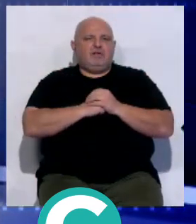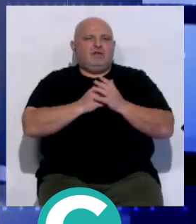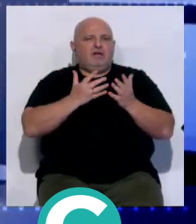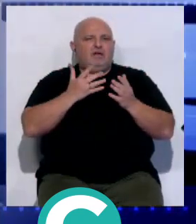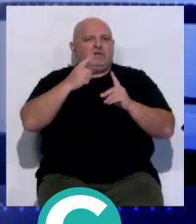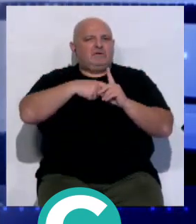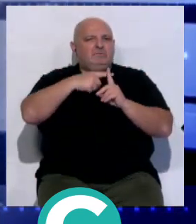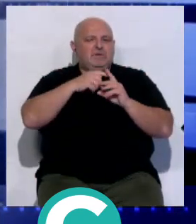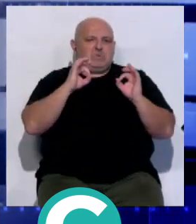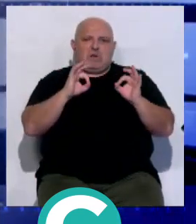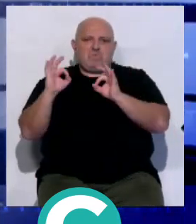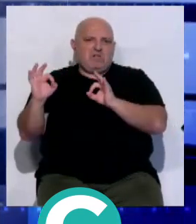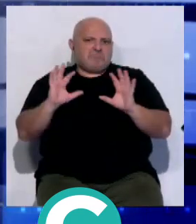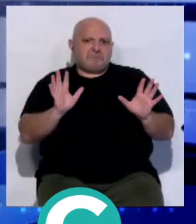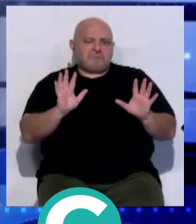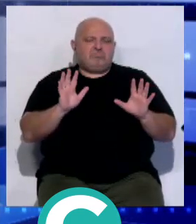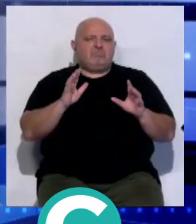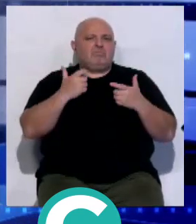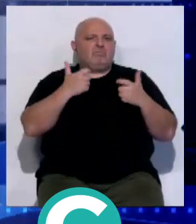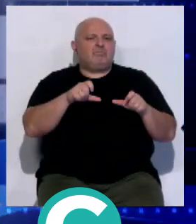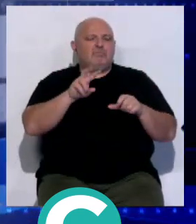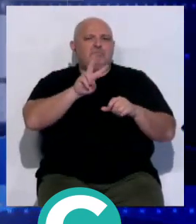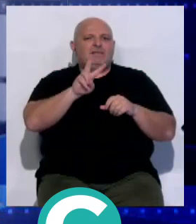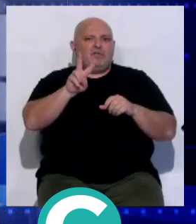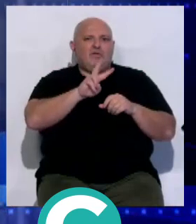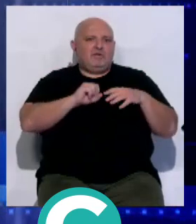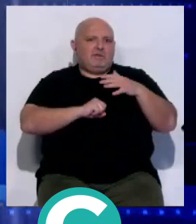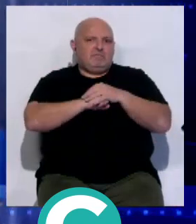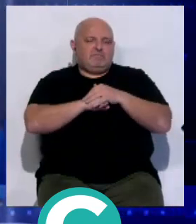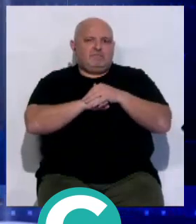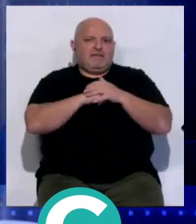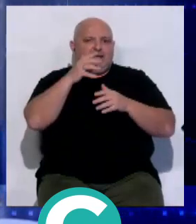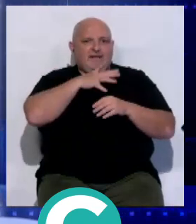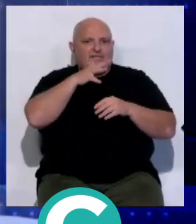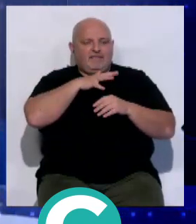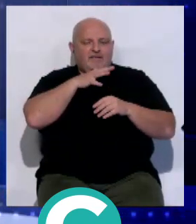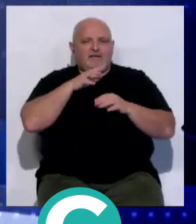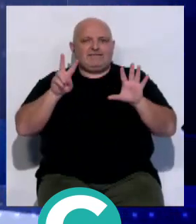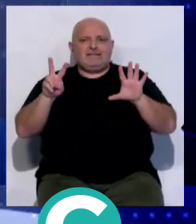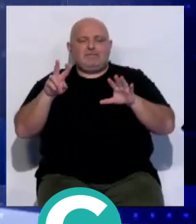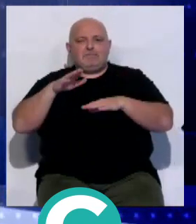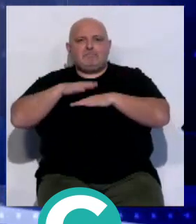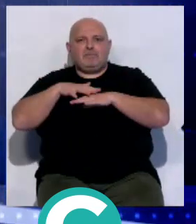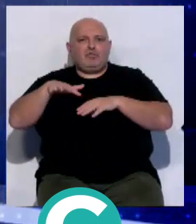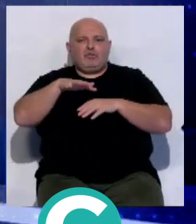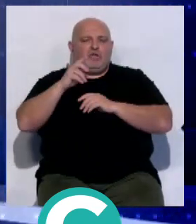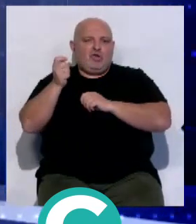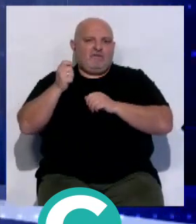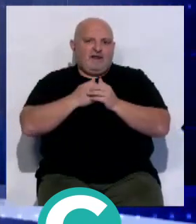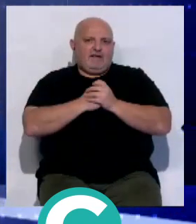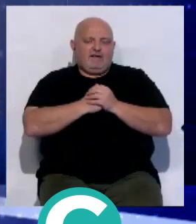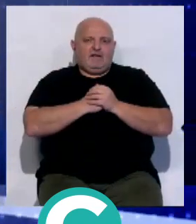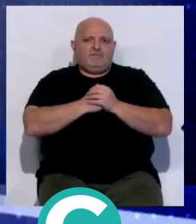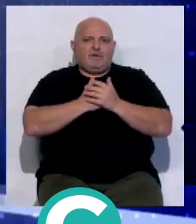temperaturas sin cambios, que marcarán entre los 22 grados de máxima en Jerez y los 7 grados de mínima de Olvera.